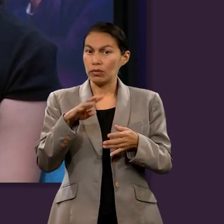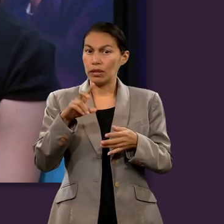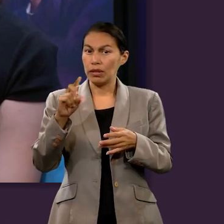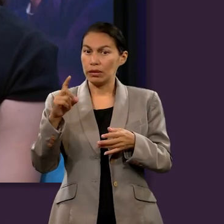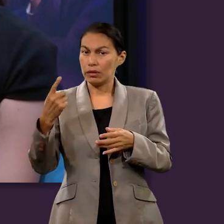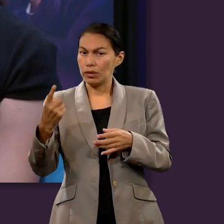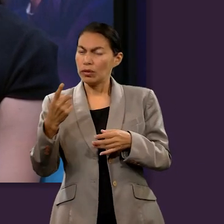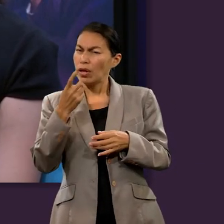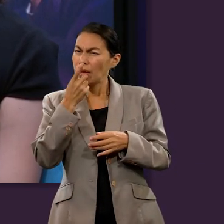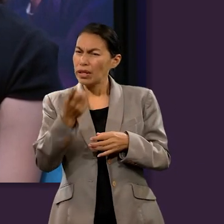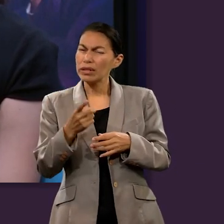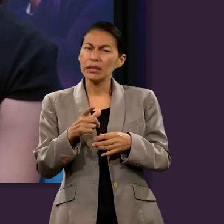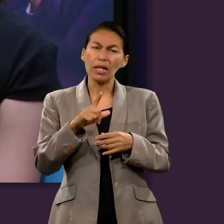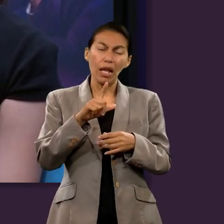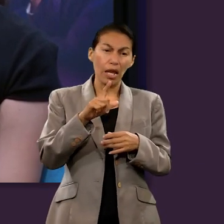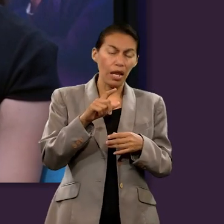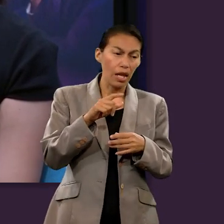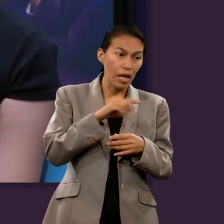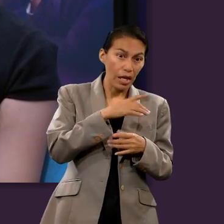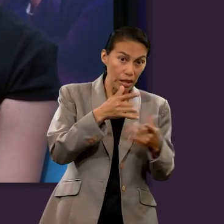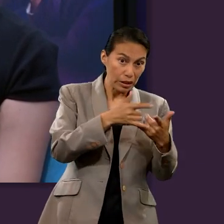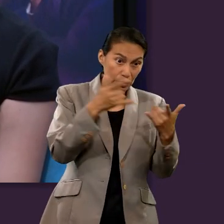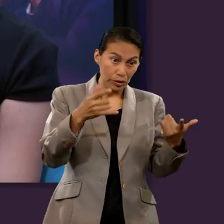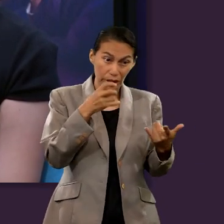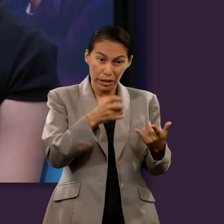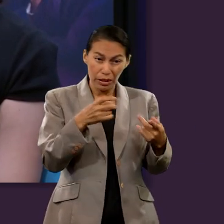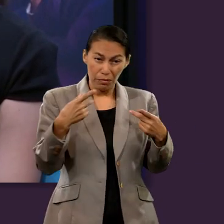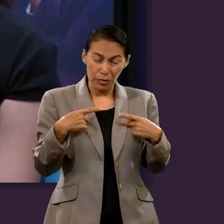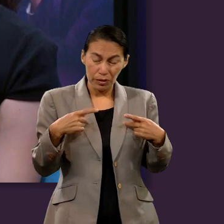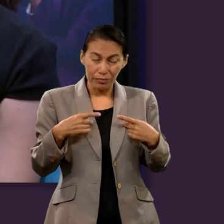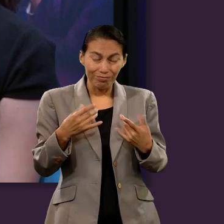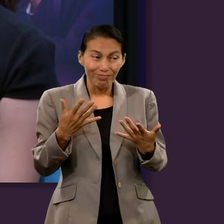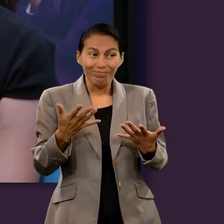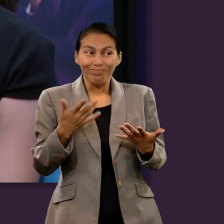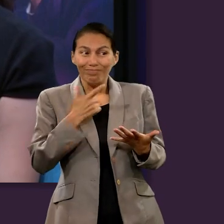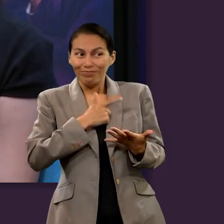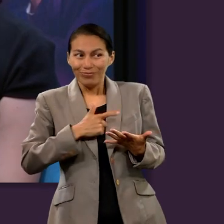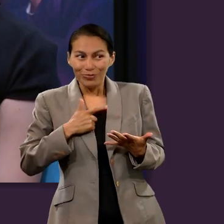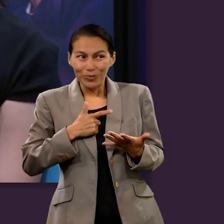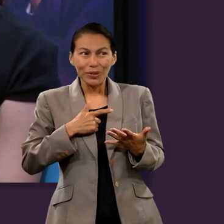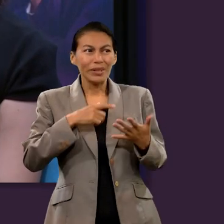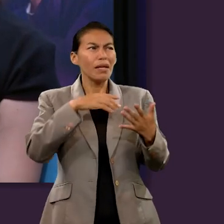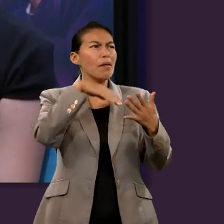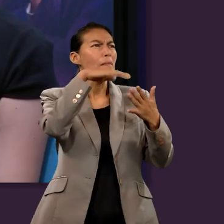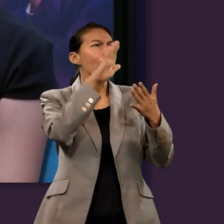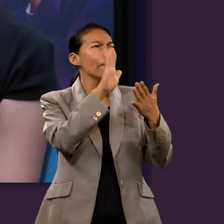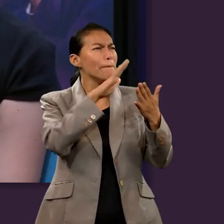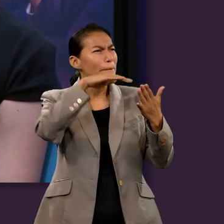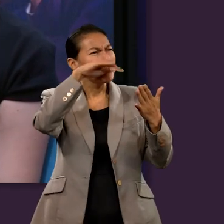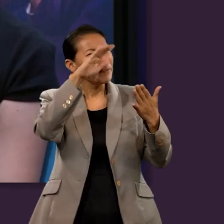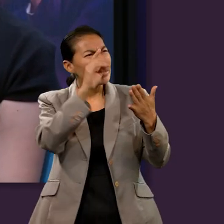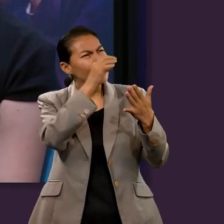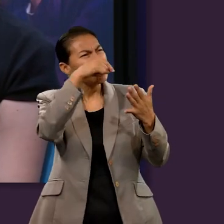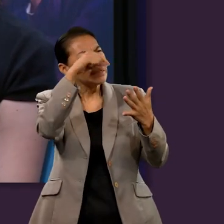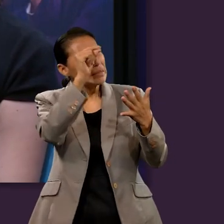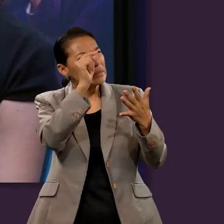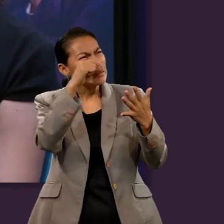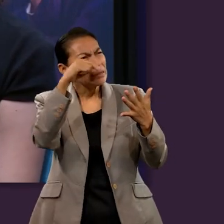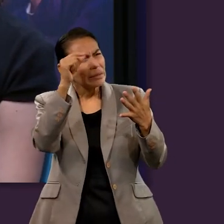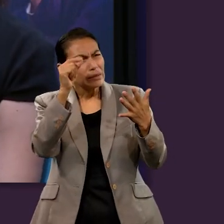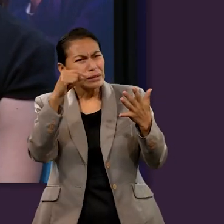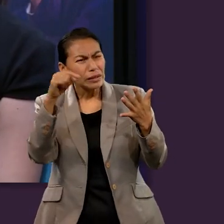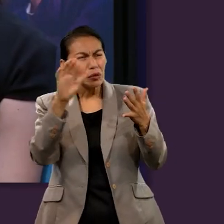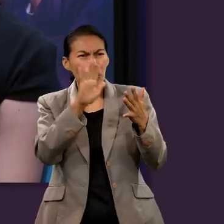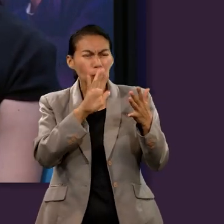rico y Lázaro. Sin embargo, a pesar de que ha sido incluso fuente de inspiración para obras de arte desde hace muchísimo